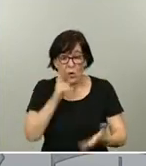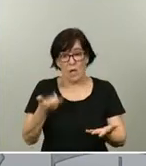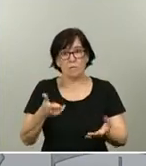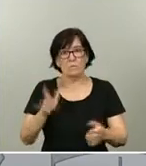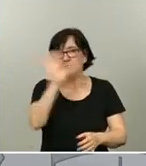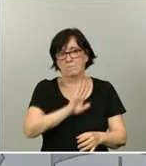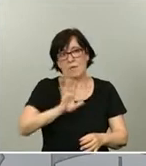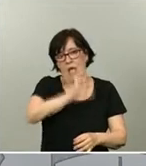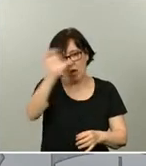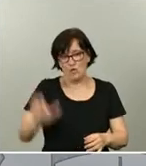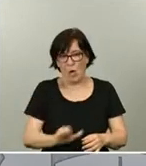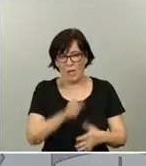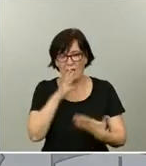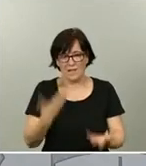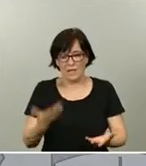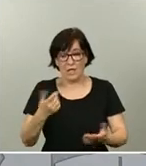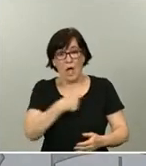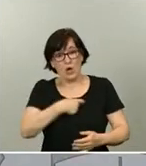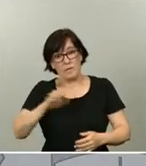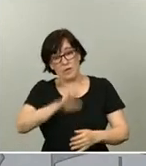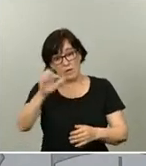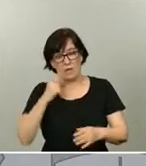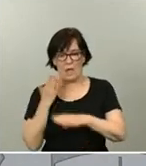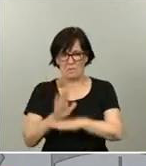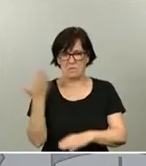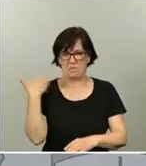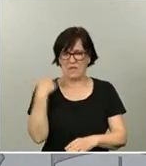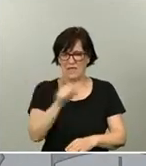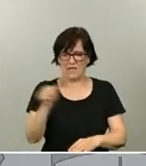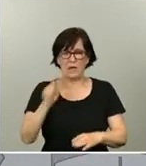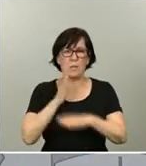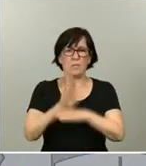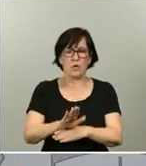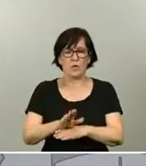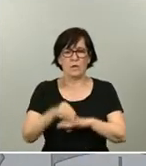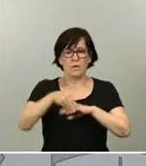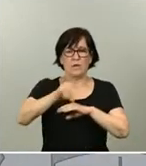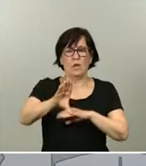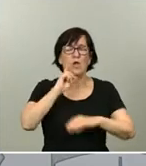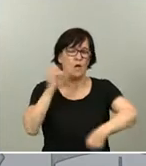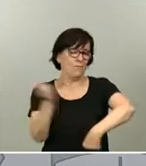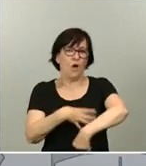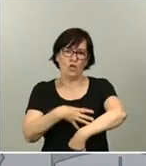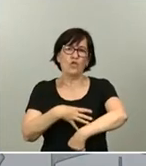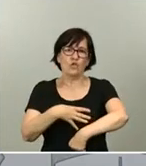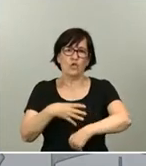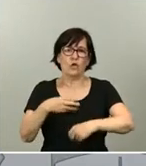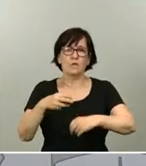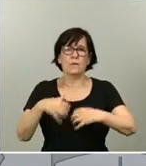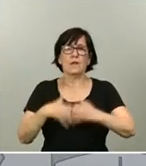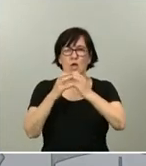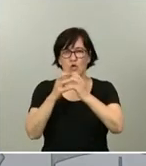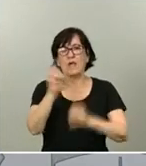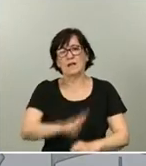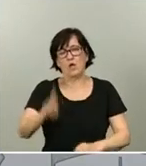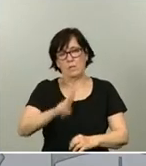Como saben, la Comisión Europea presentó hace unas semanas una propuesta de dotar un fondo de reconstrucción y recuperación europea